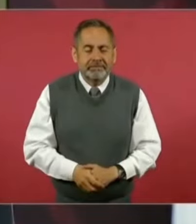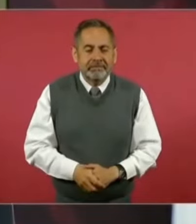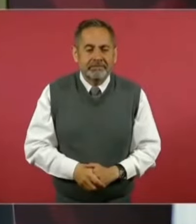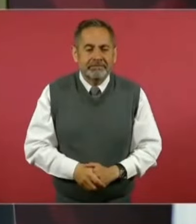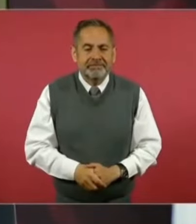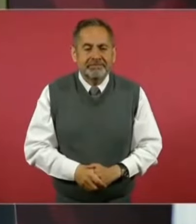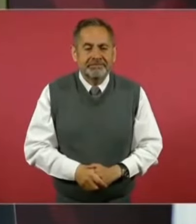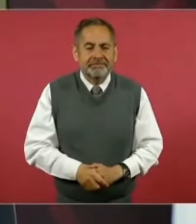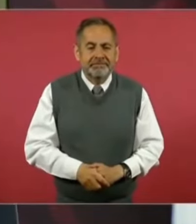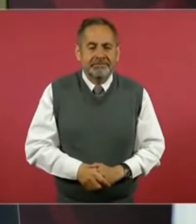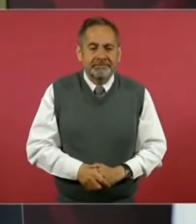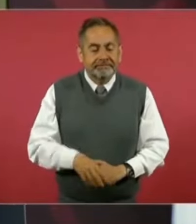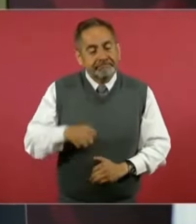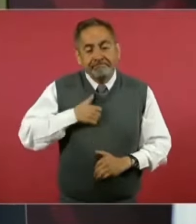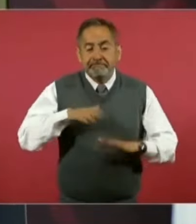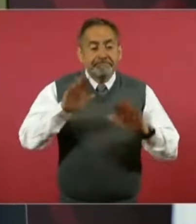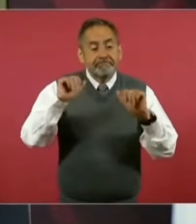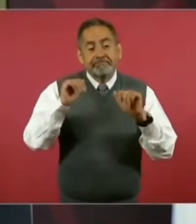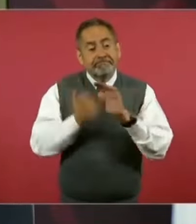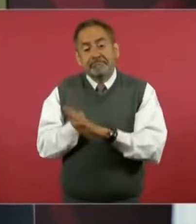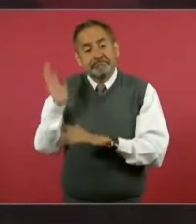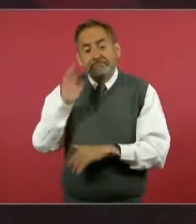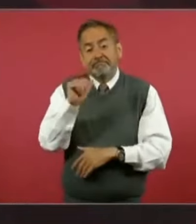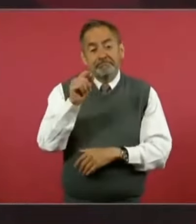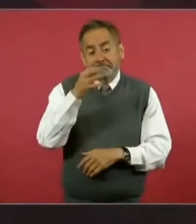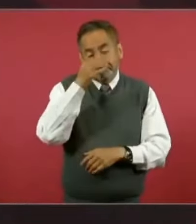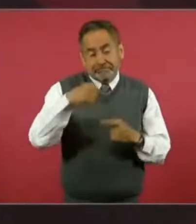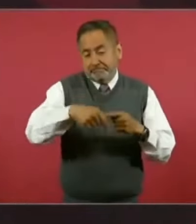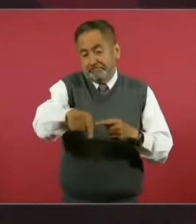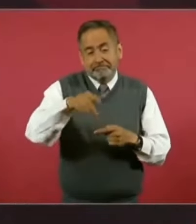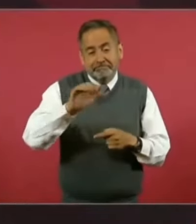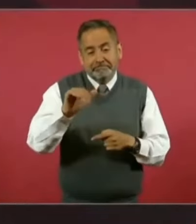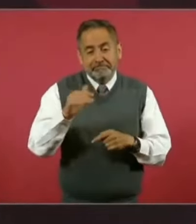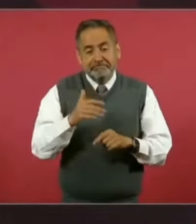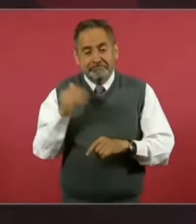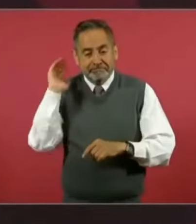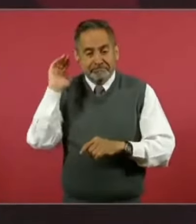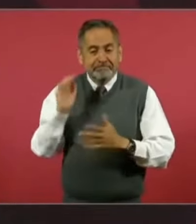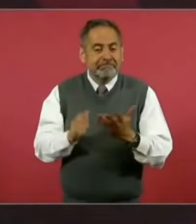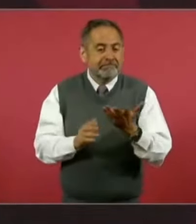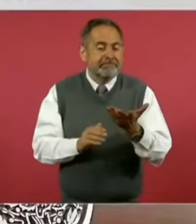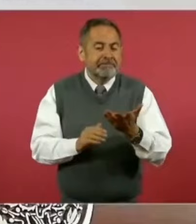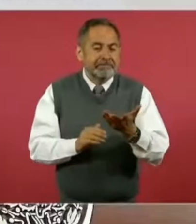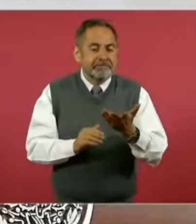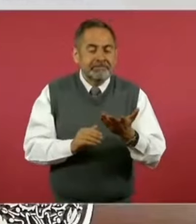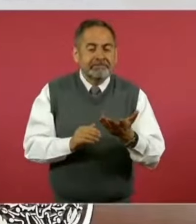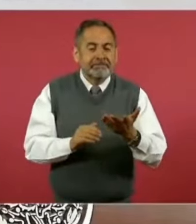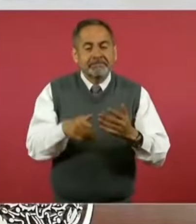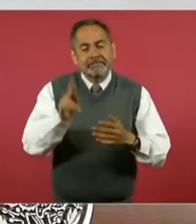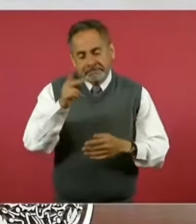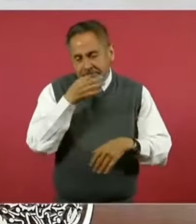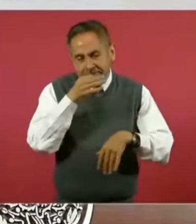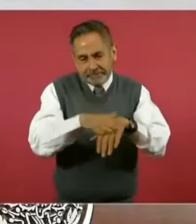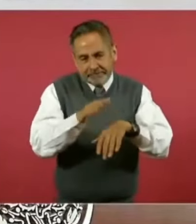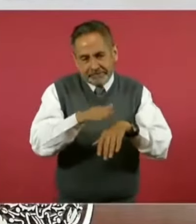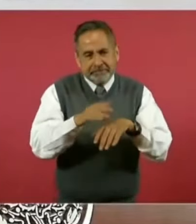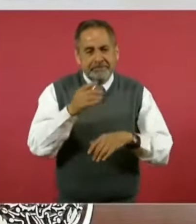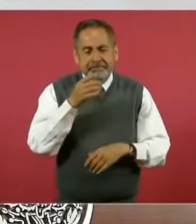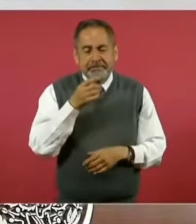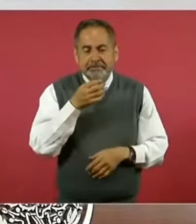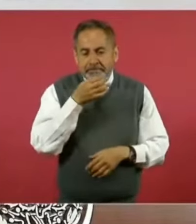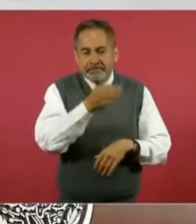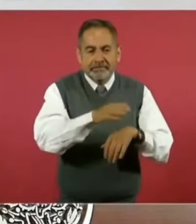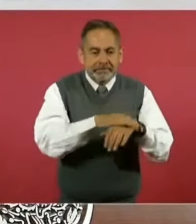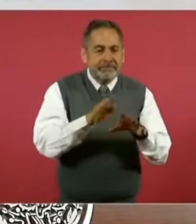Y yo ya me voy, pero no está de más dejar